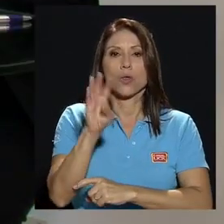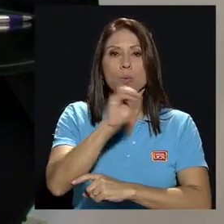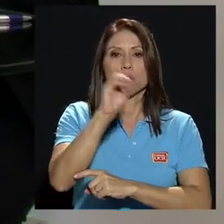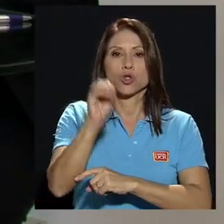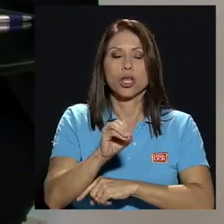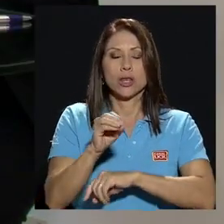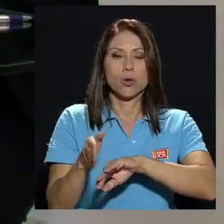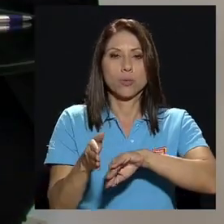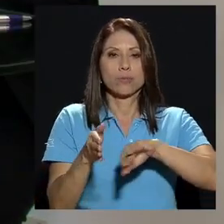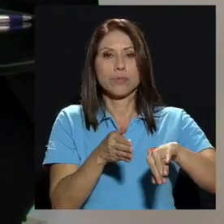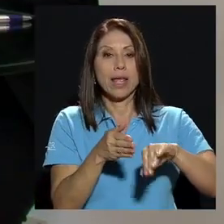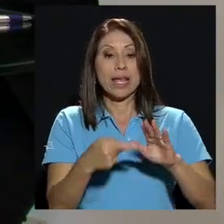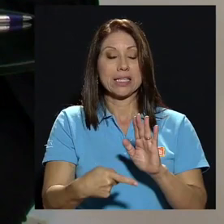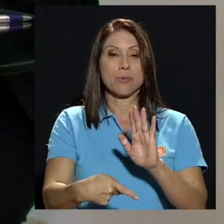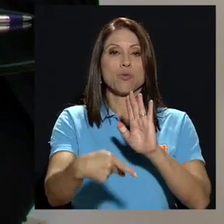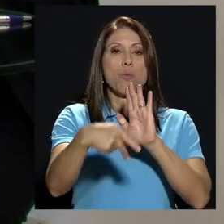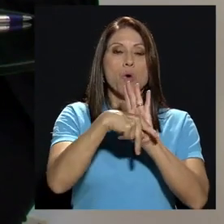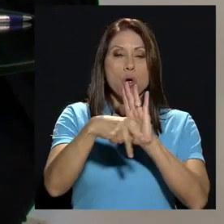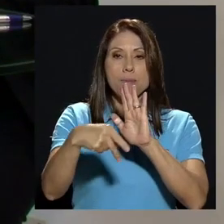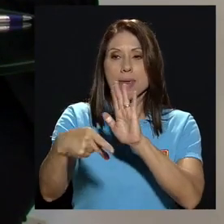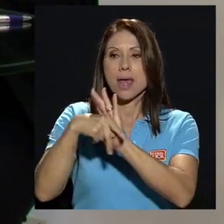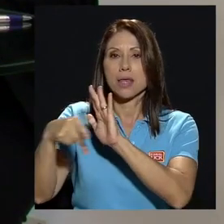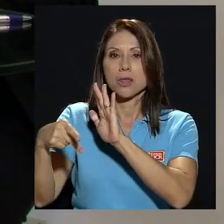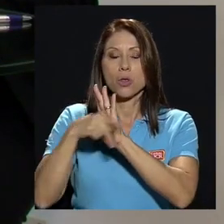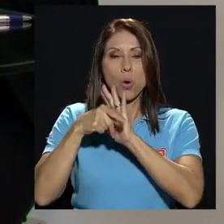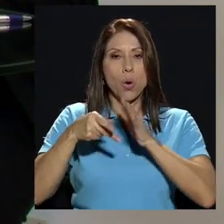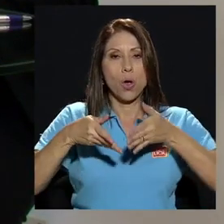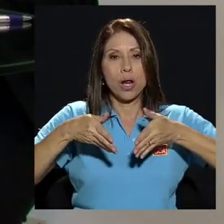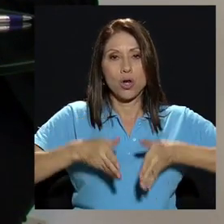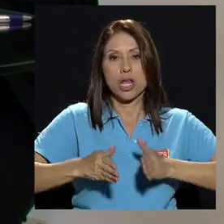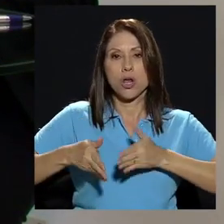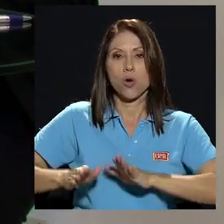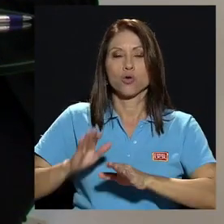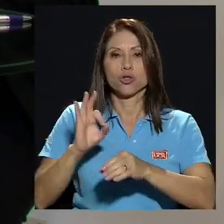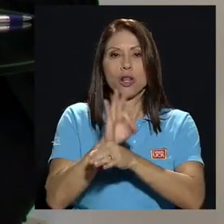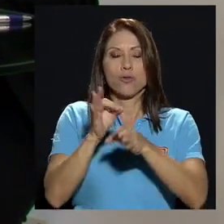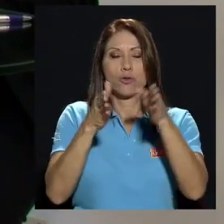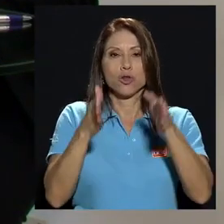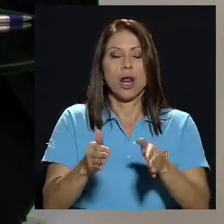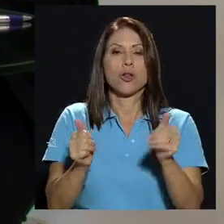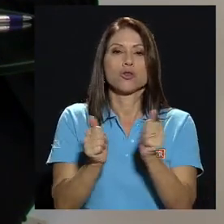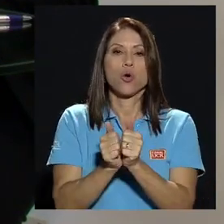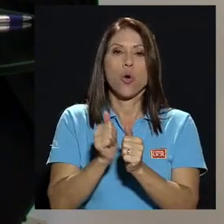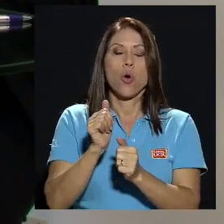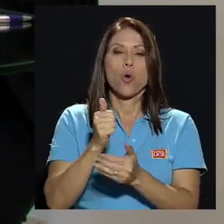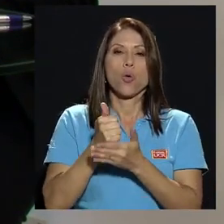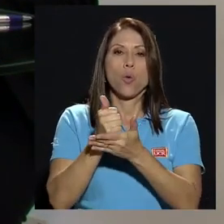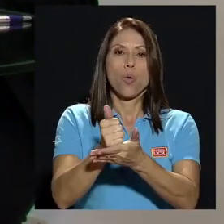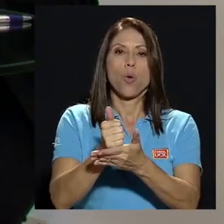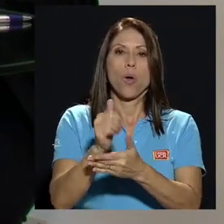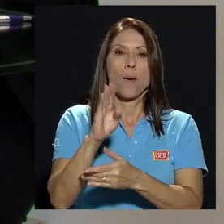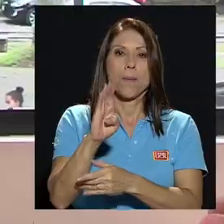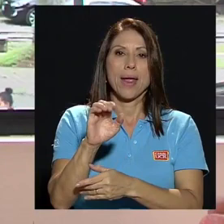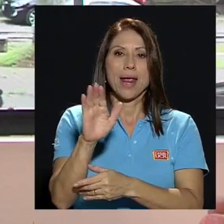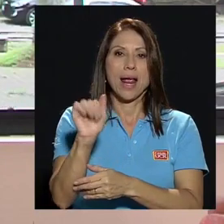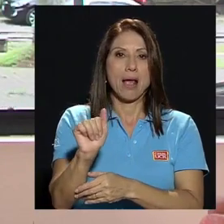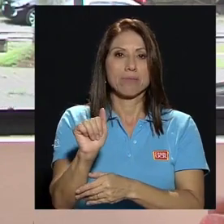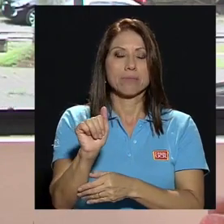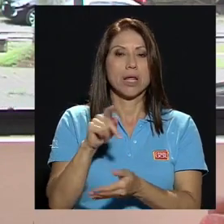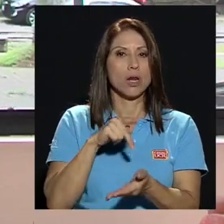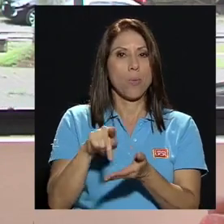Estamos prohibiendo que los hijos de los funcionarios tengan beca, digamos, los hijos que tengan exoneración.